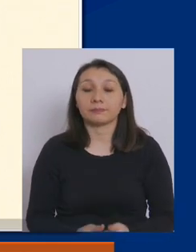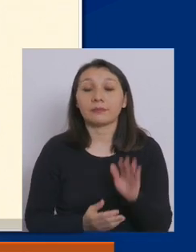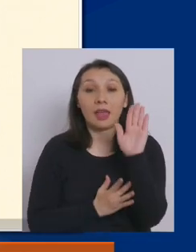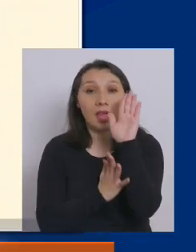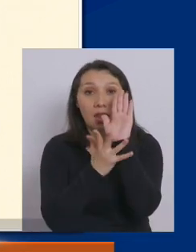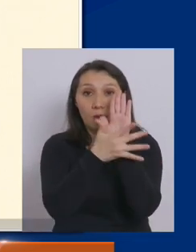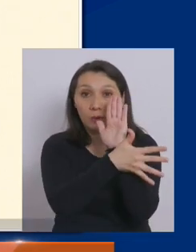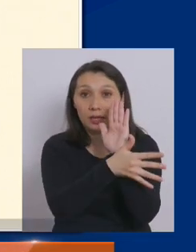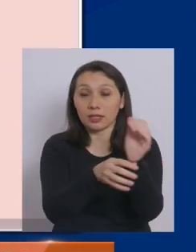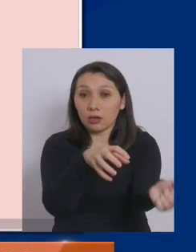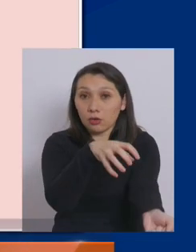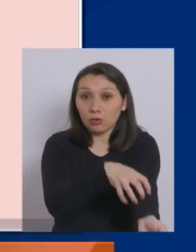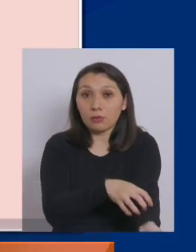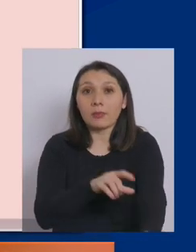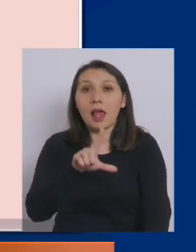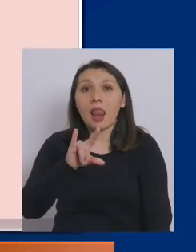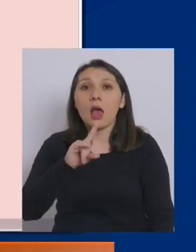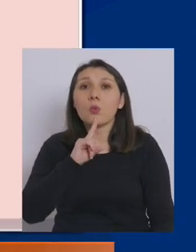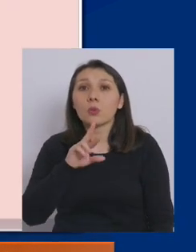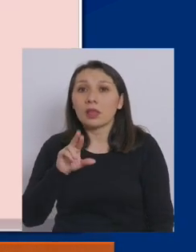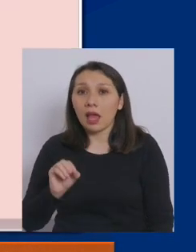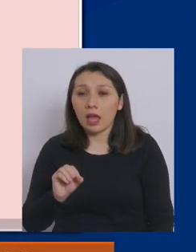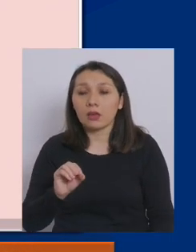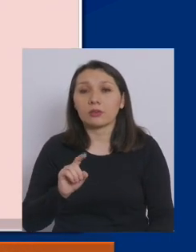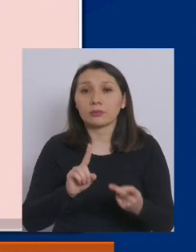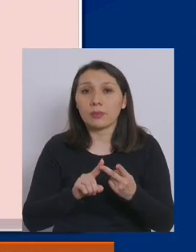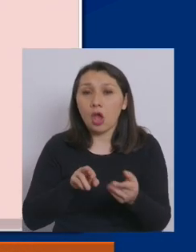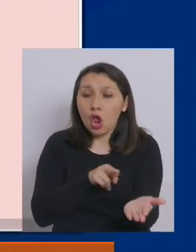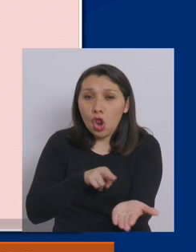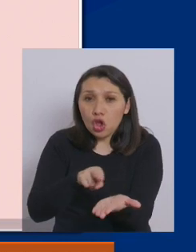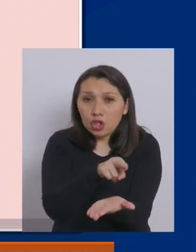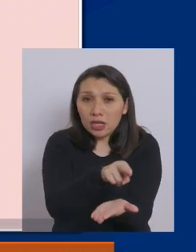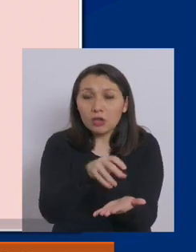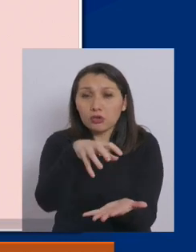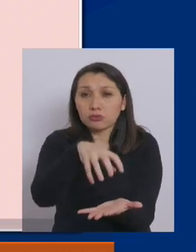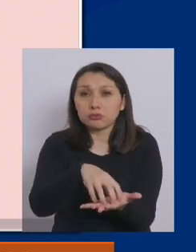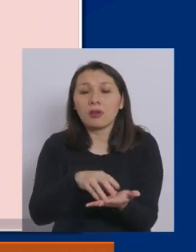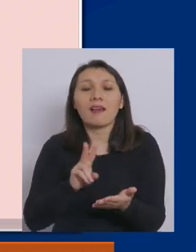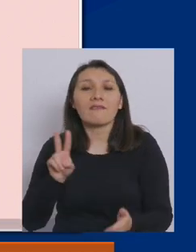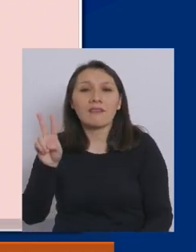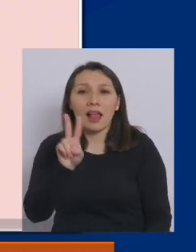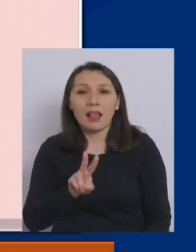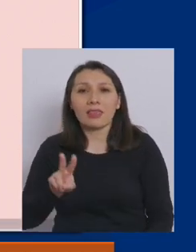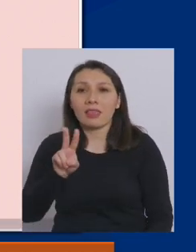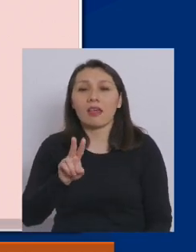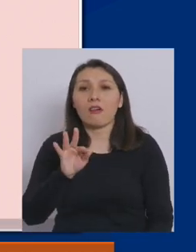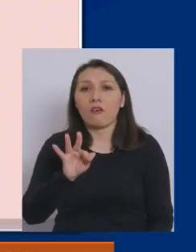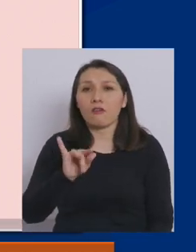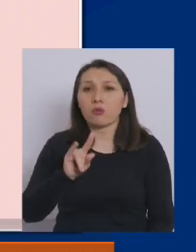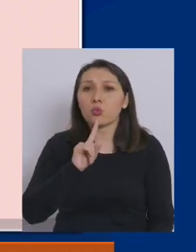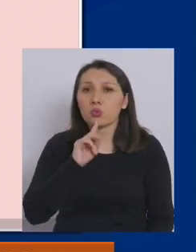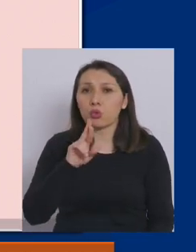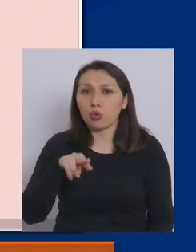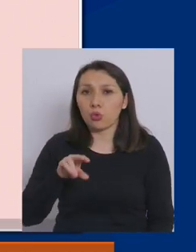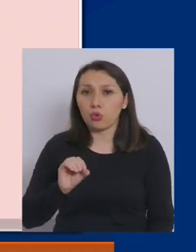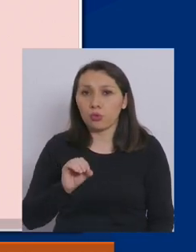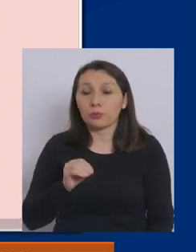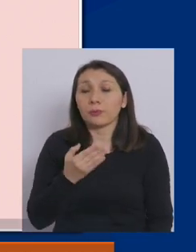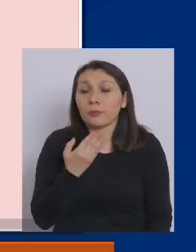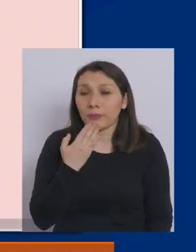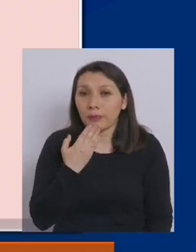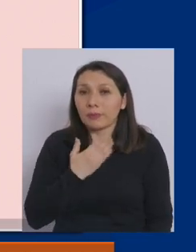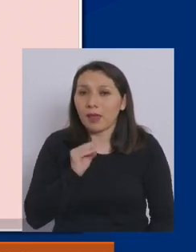Araucanía, la comuna de Lautaro y en los ríos la comuna de Valdivia y Futrono. Quisiera también